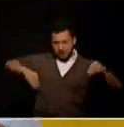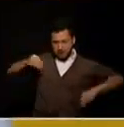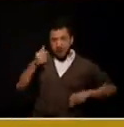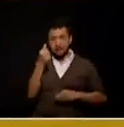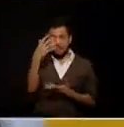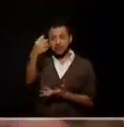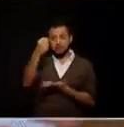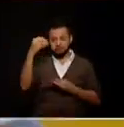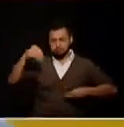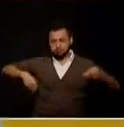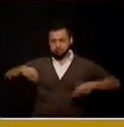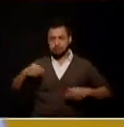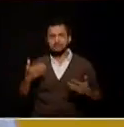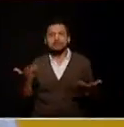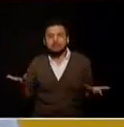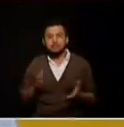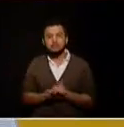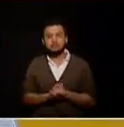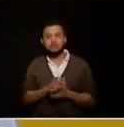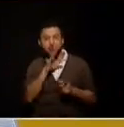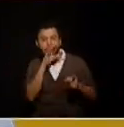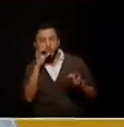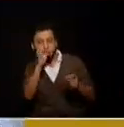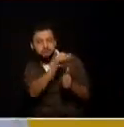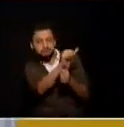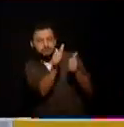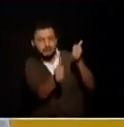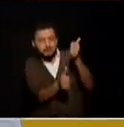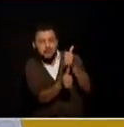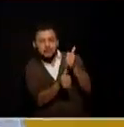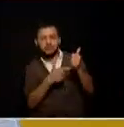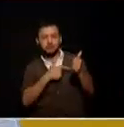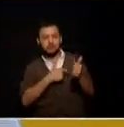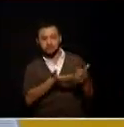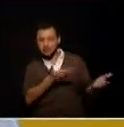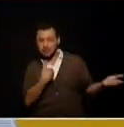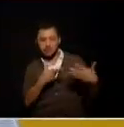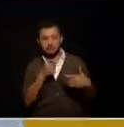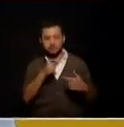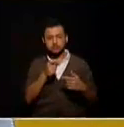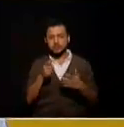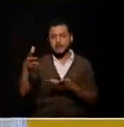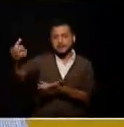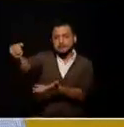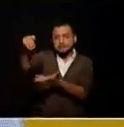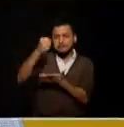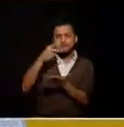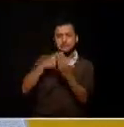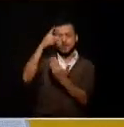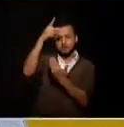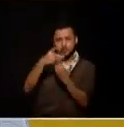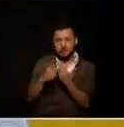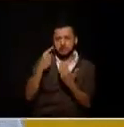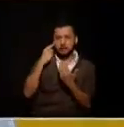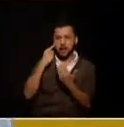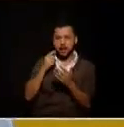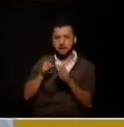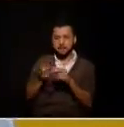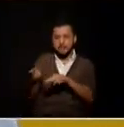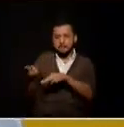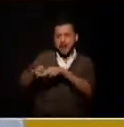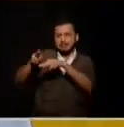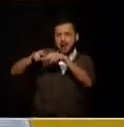hacen entre ellos se reparten todo el presupuesto nuestro y nos quitan las oportunidades nos quitan los recursos nos quitan la